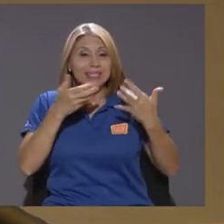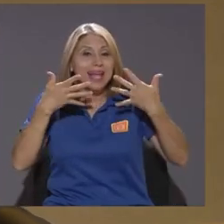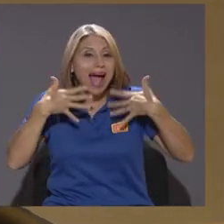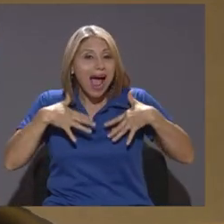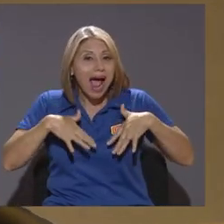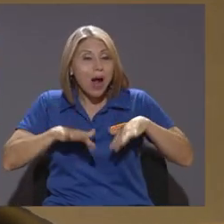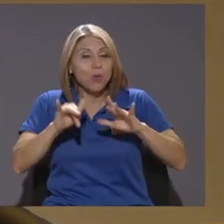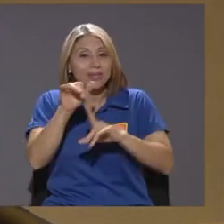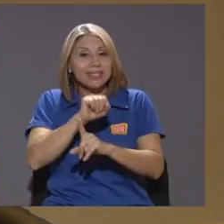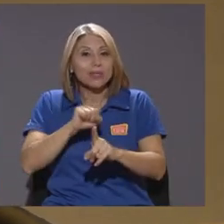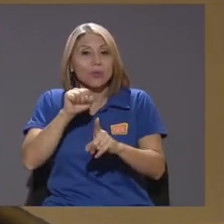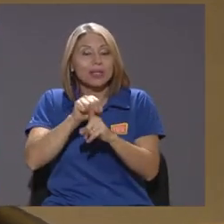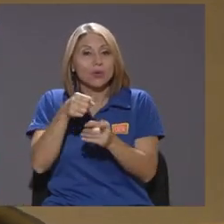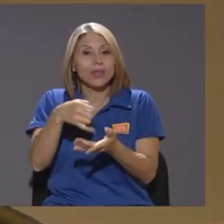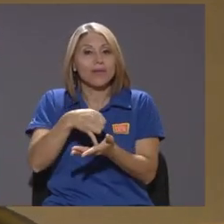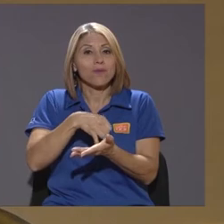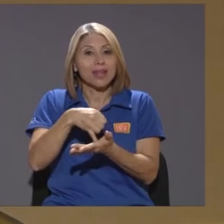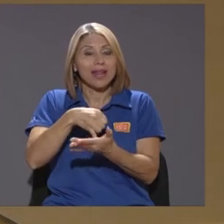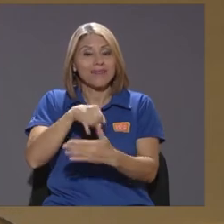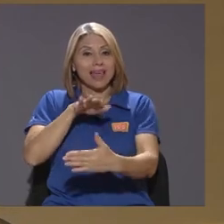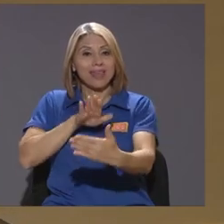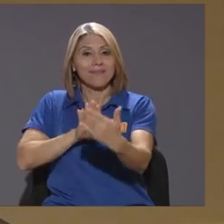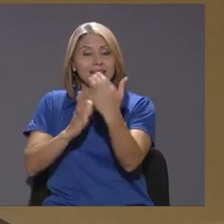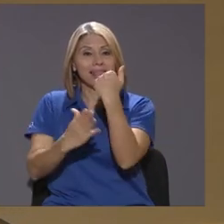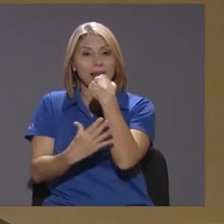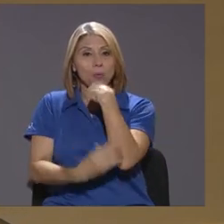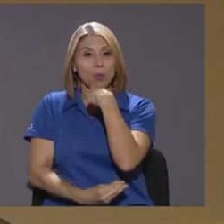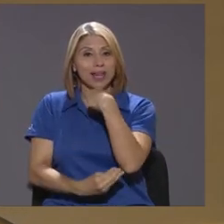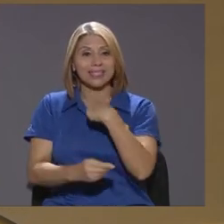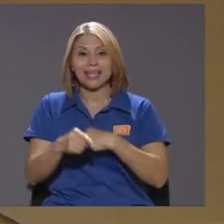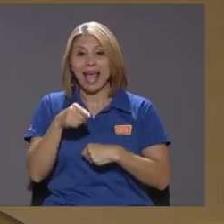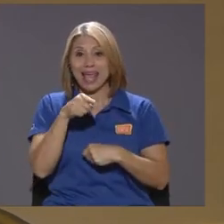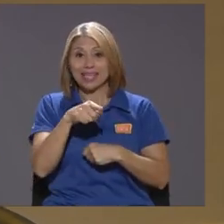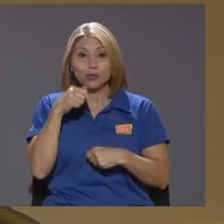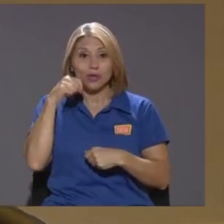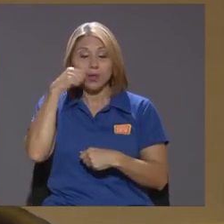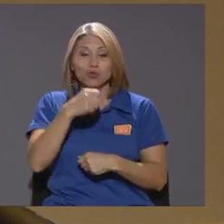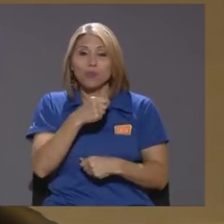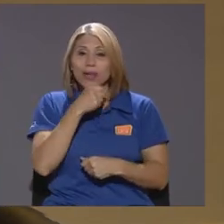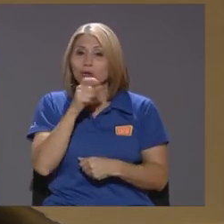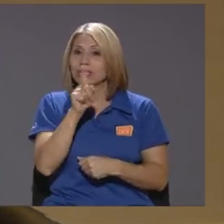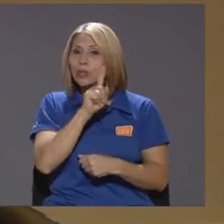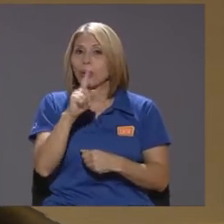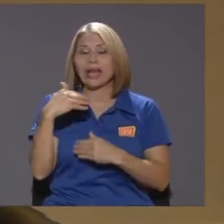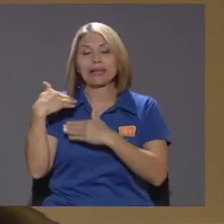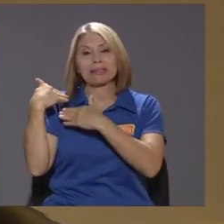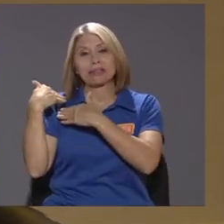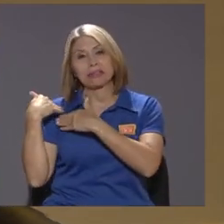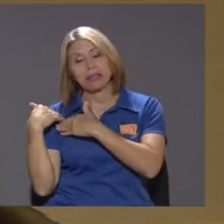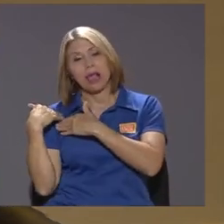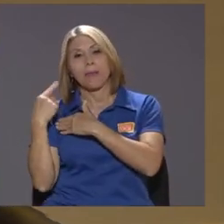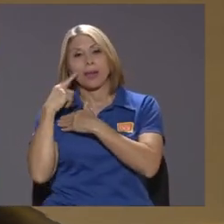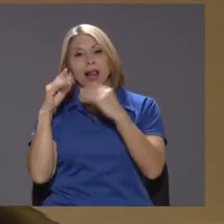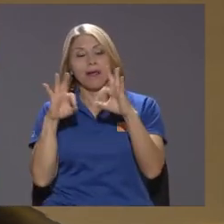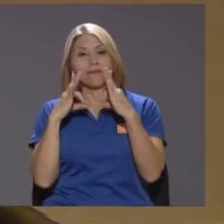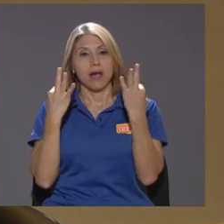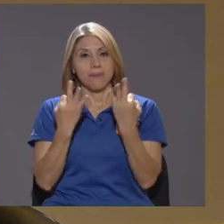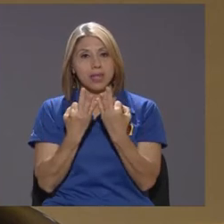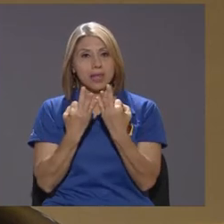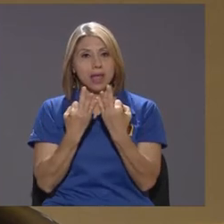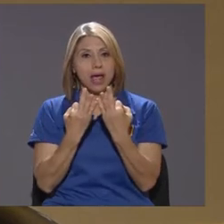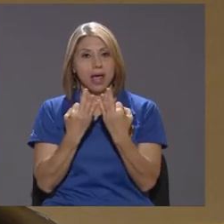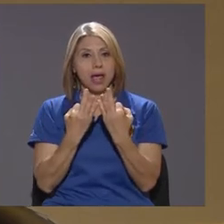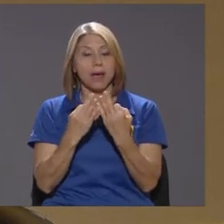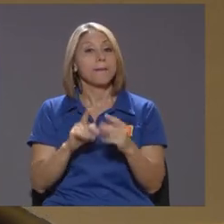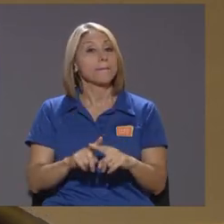de vulnerabilidad frente a la pobreza no eran una carga muy grande para la familia eso es